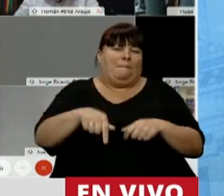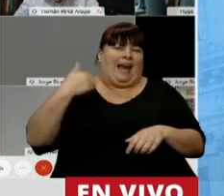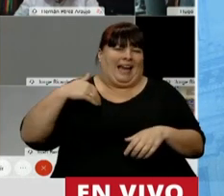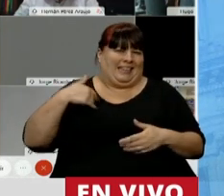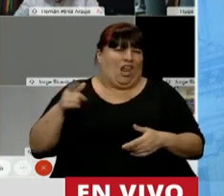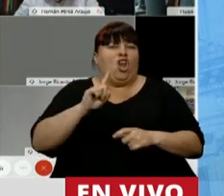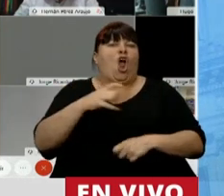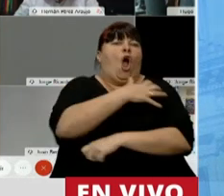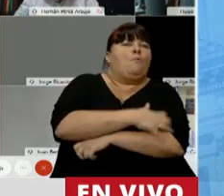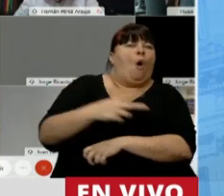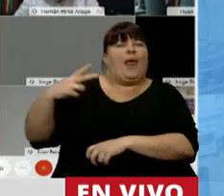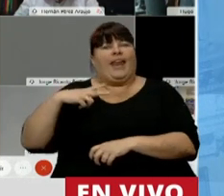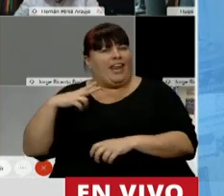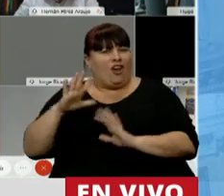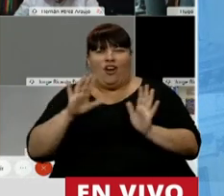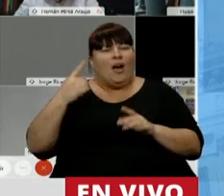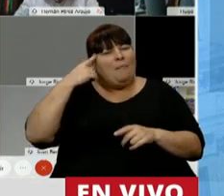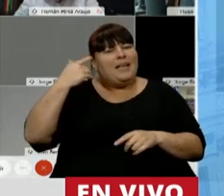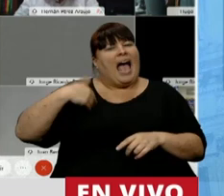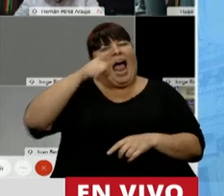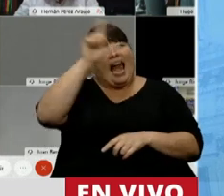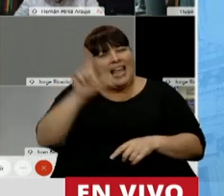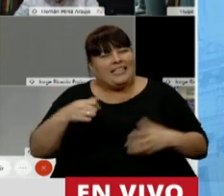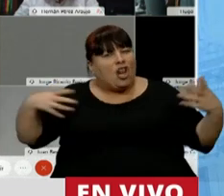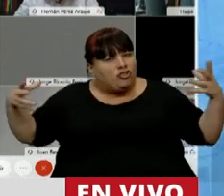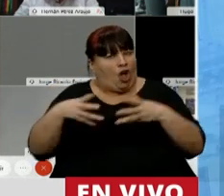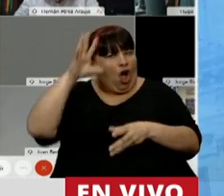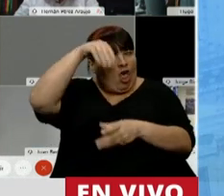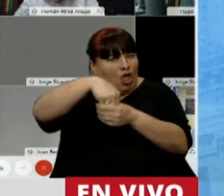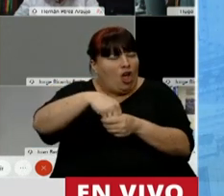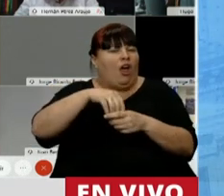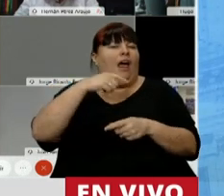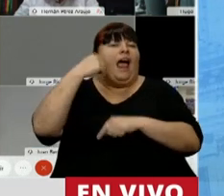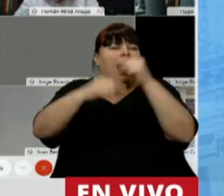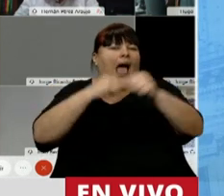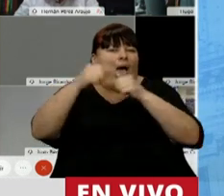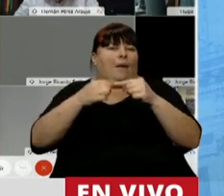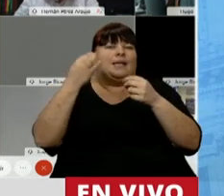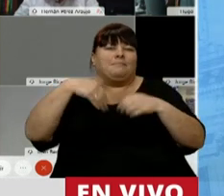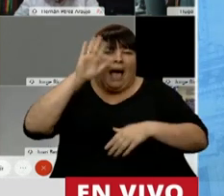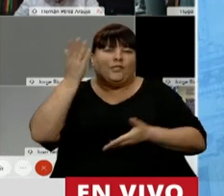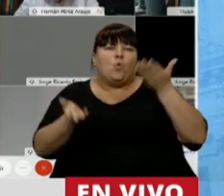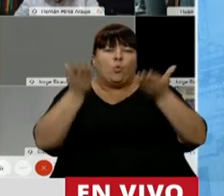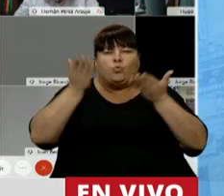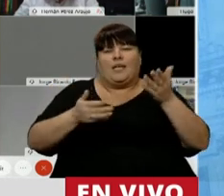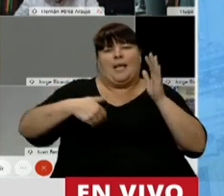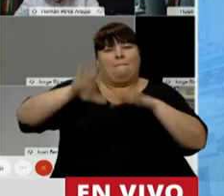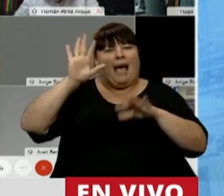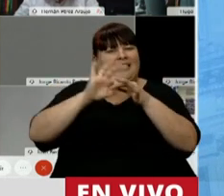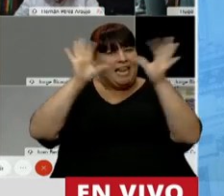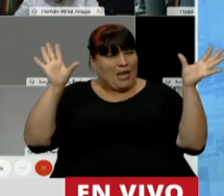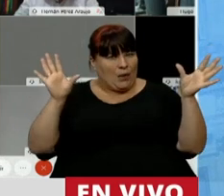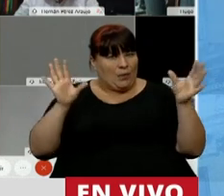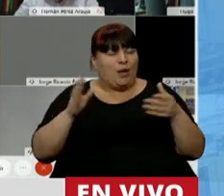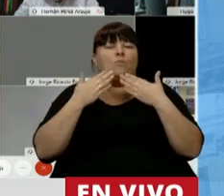No en pobres y en ricos, sino en una Argentina que nos contenga a todos, donde cada vez sea más justa, donde cada vez sea más libre.